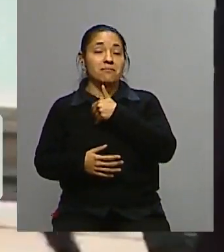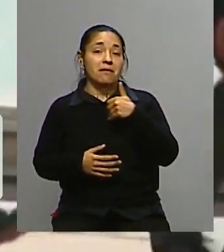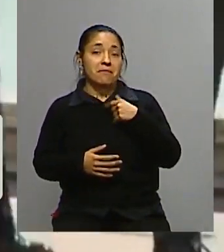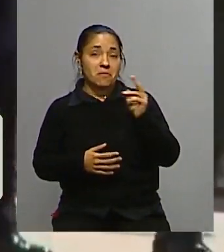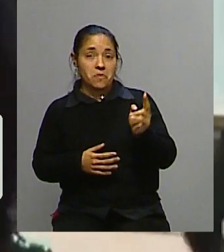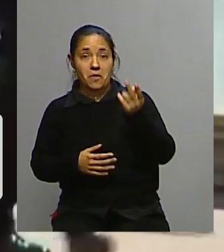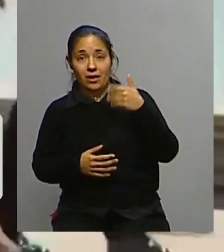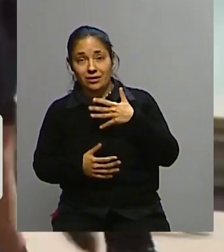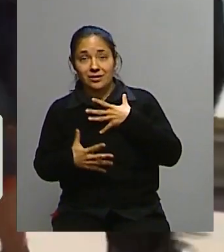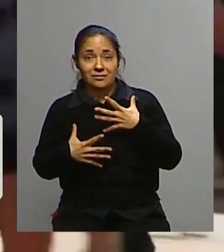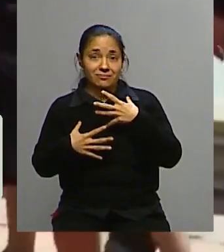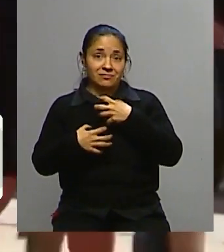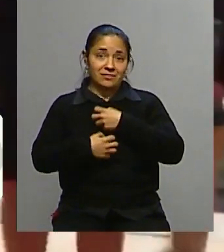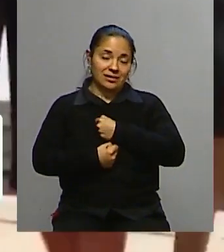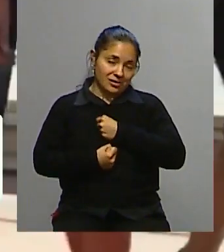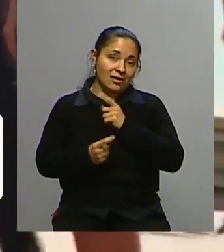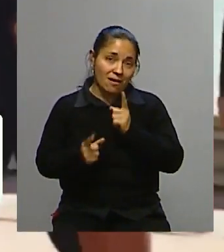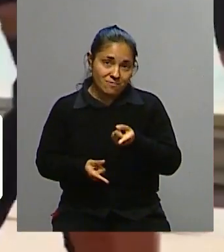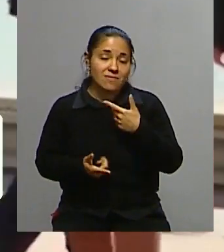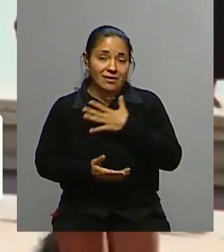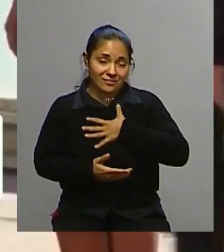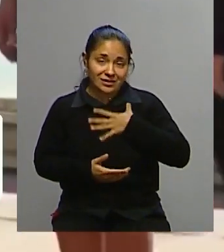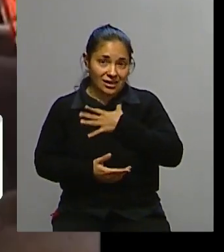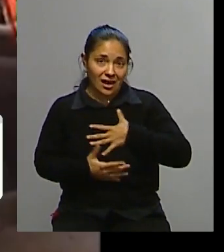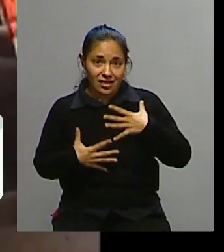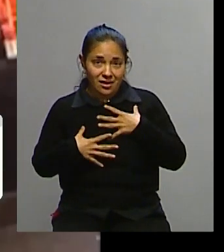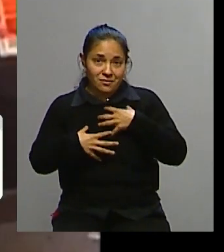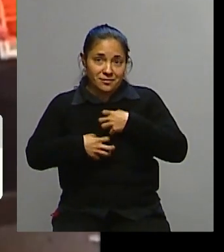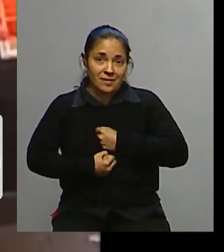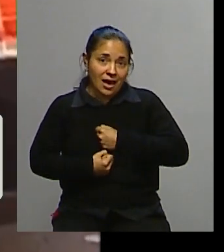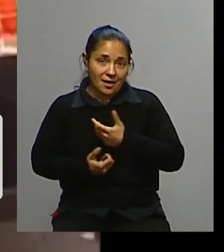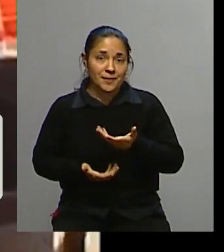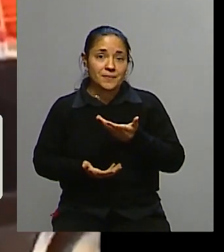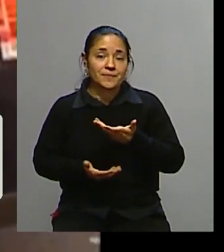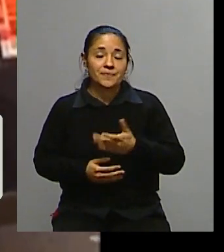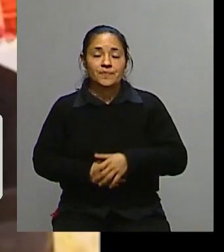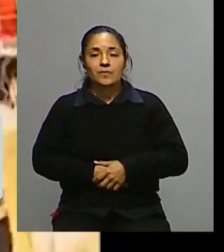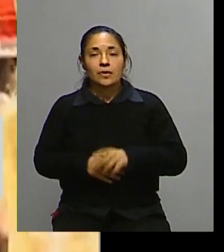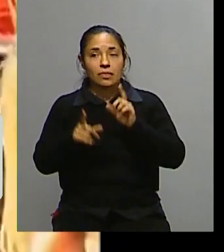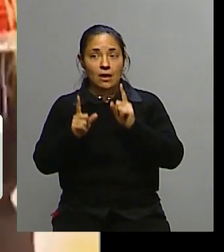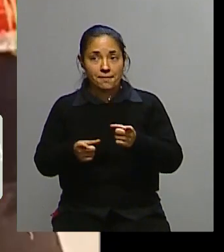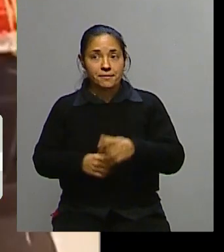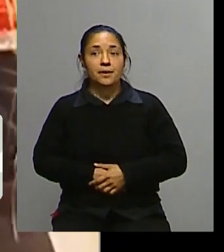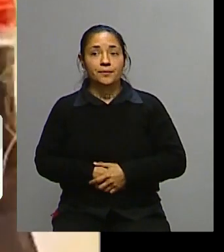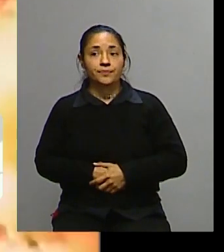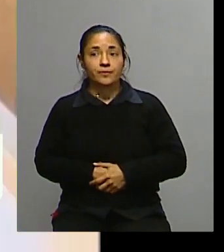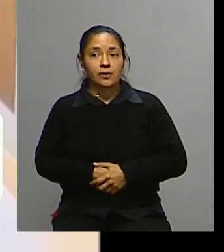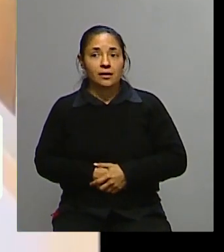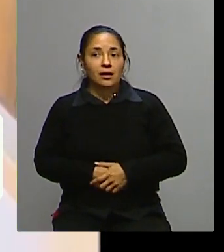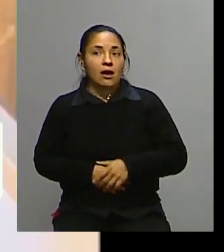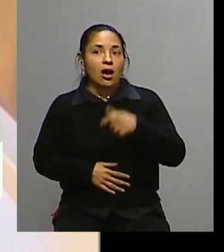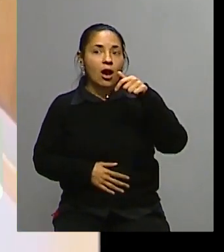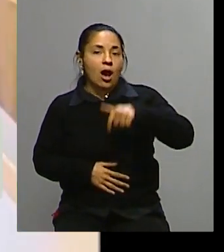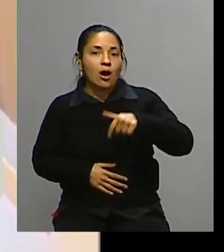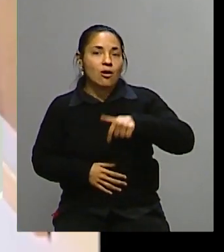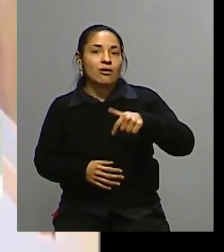debe sentir cierta angustia. Y está en un momento en el que realmente no tiene,